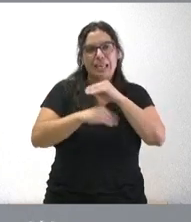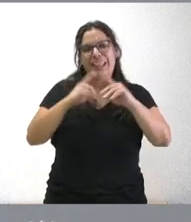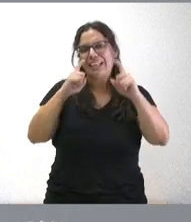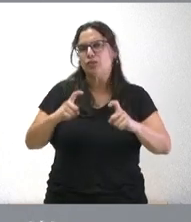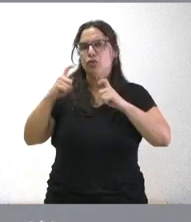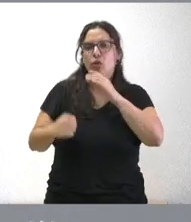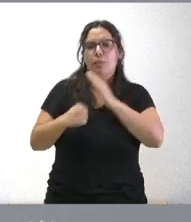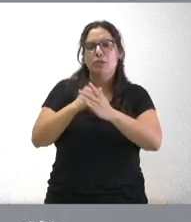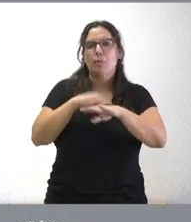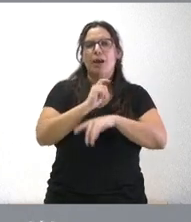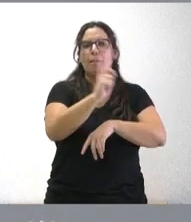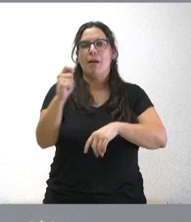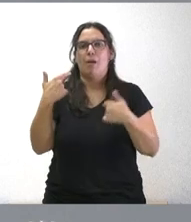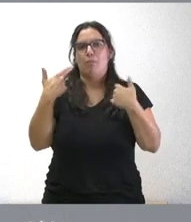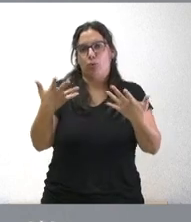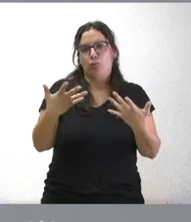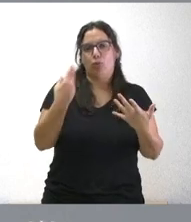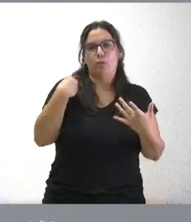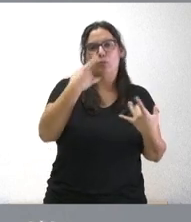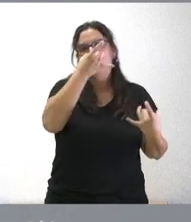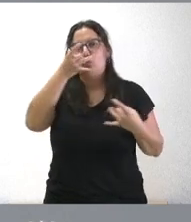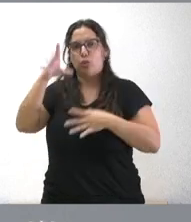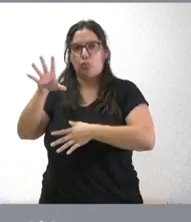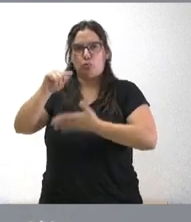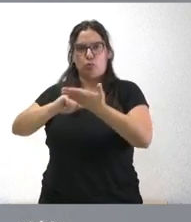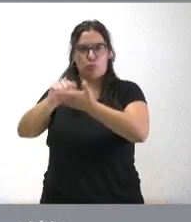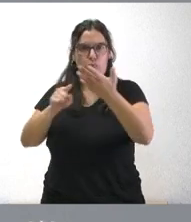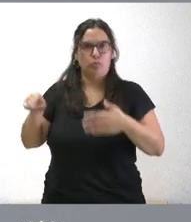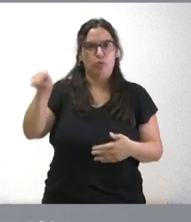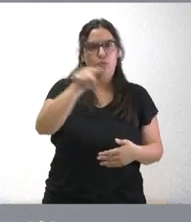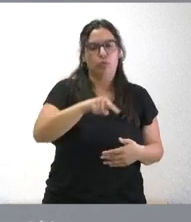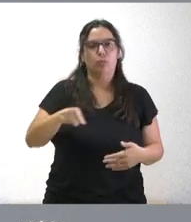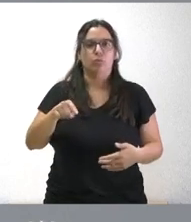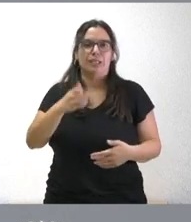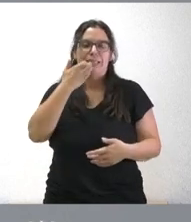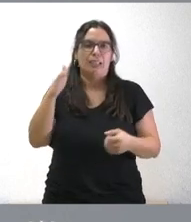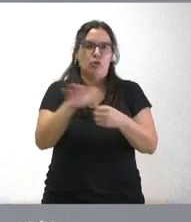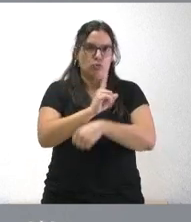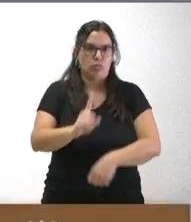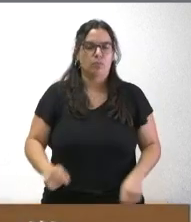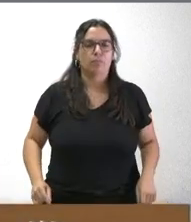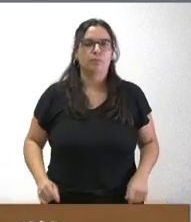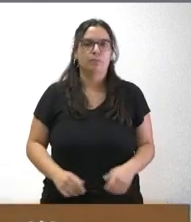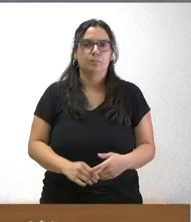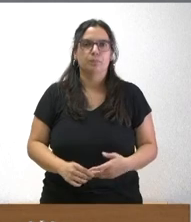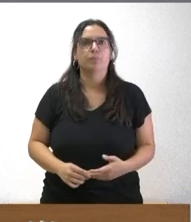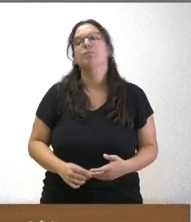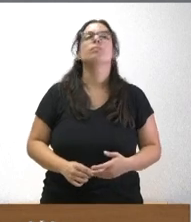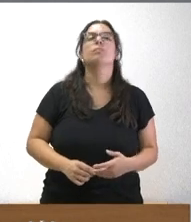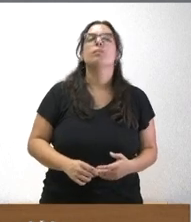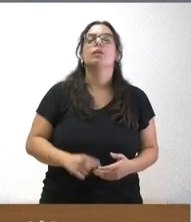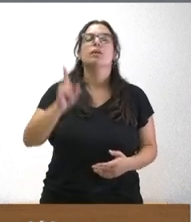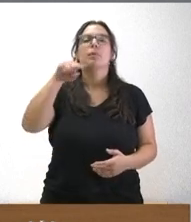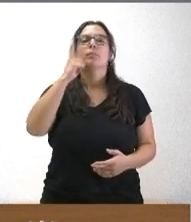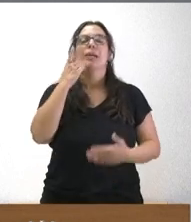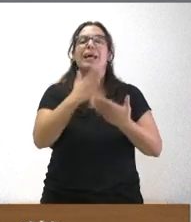pagar lo antes posible las sustituciones que hubiera podido producirse en las que no hubiera habido posibilidad de hacerlo antes hemos conocido un estudio